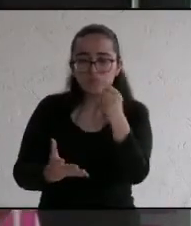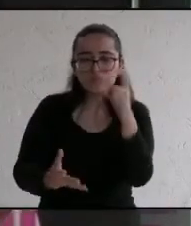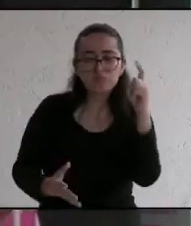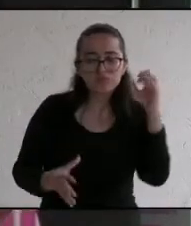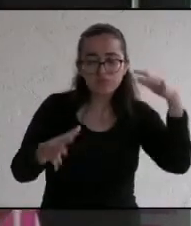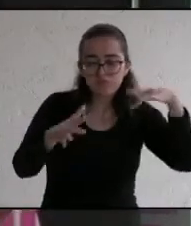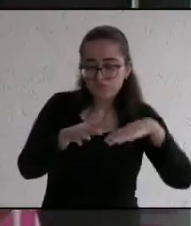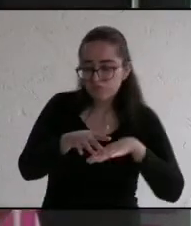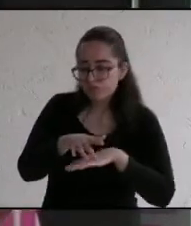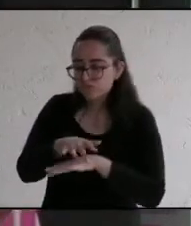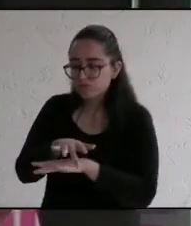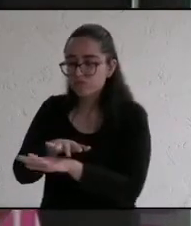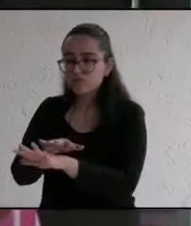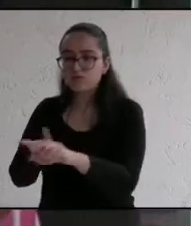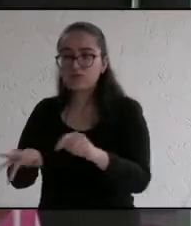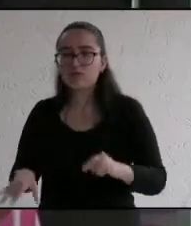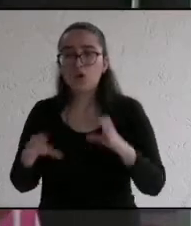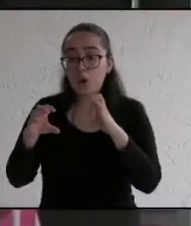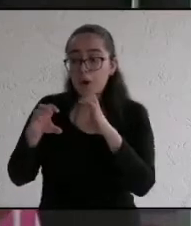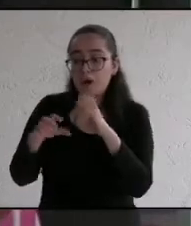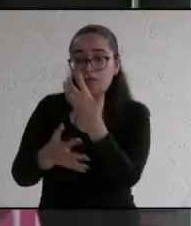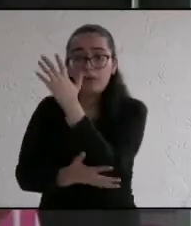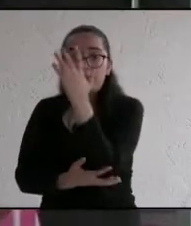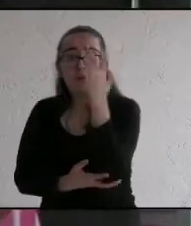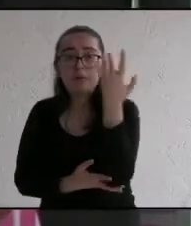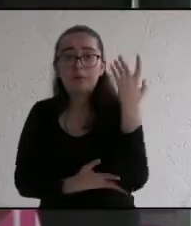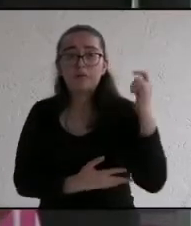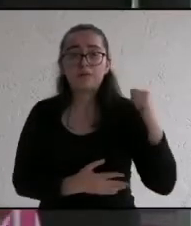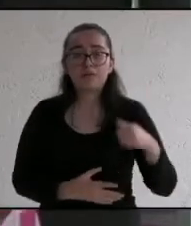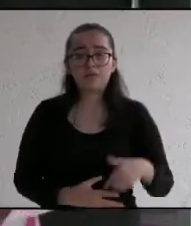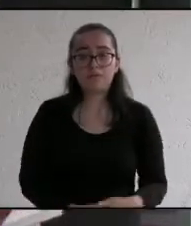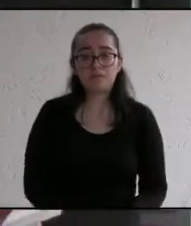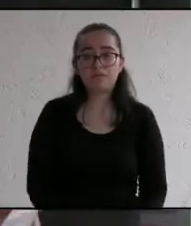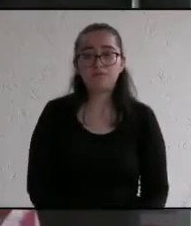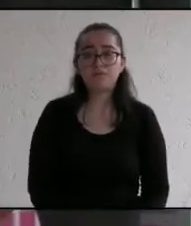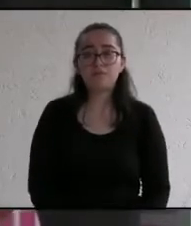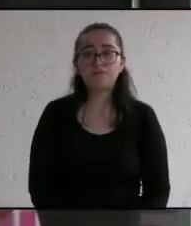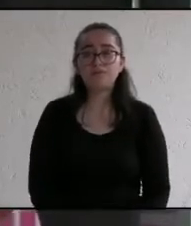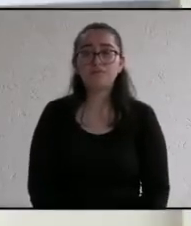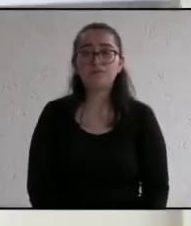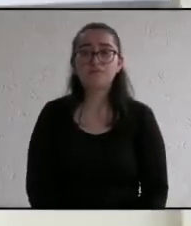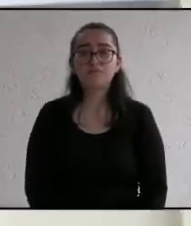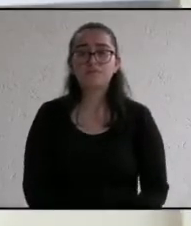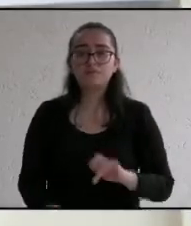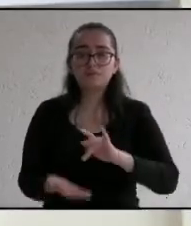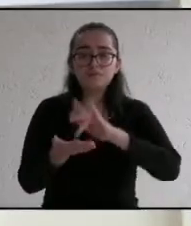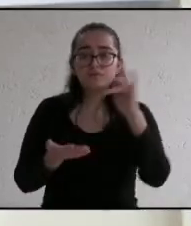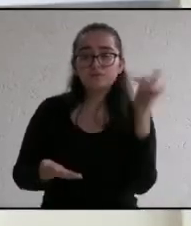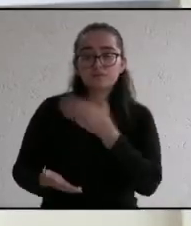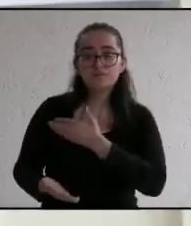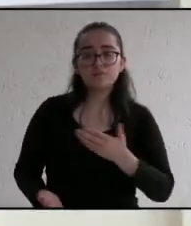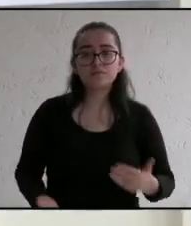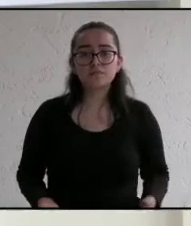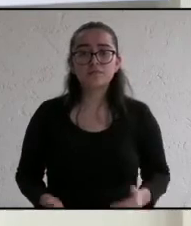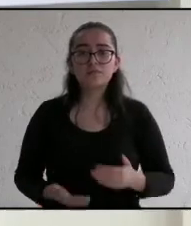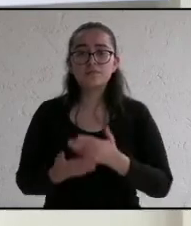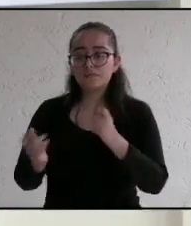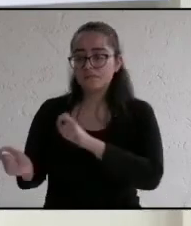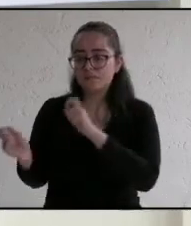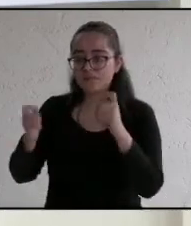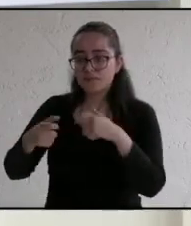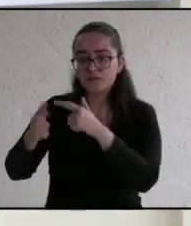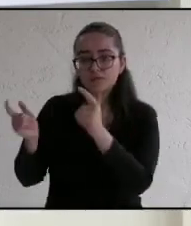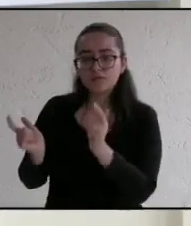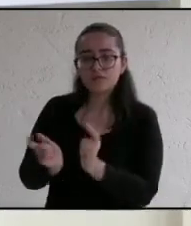pero sustentables de acuerdo a nuestro entorno ambiental. Gracias candidato. Ahora le toca el